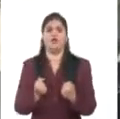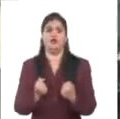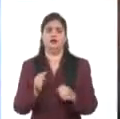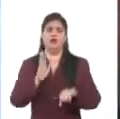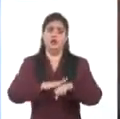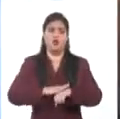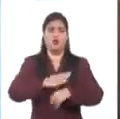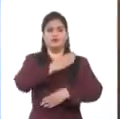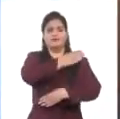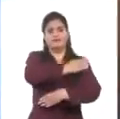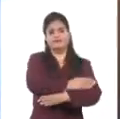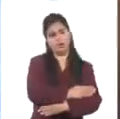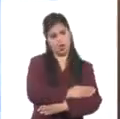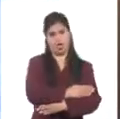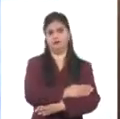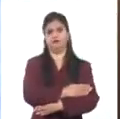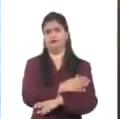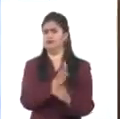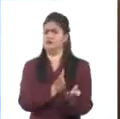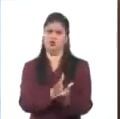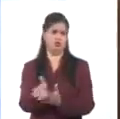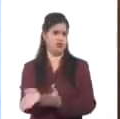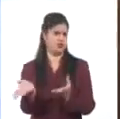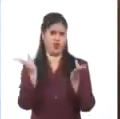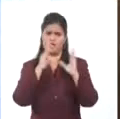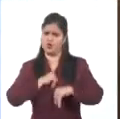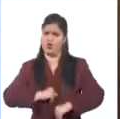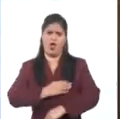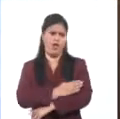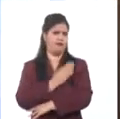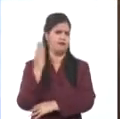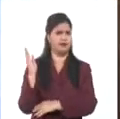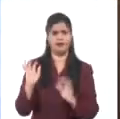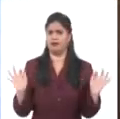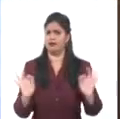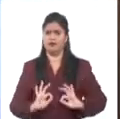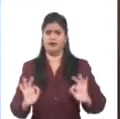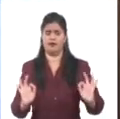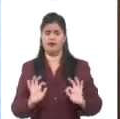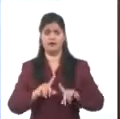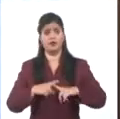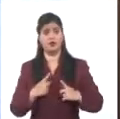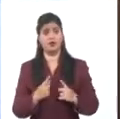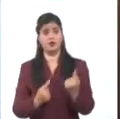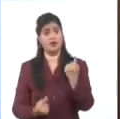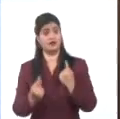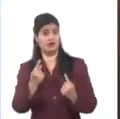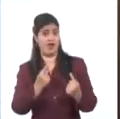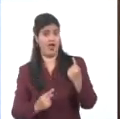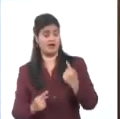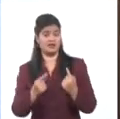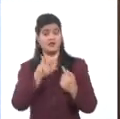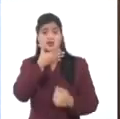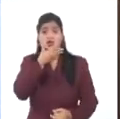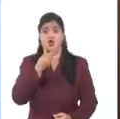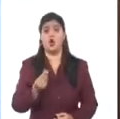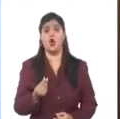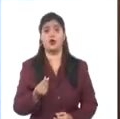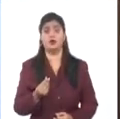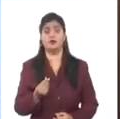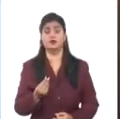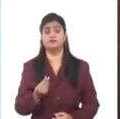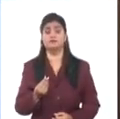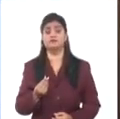Porque algunas veces las nuevas generaciones, las actuales